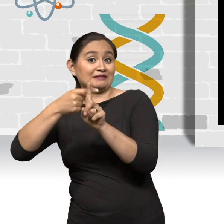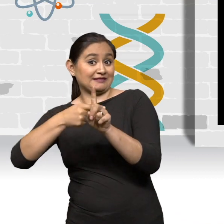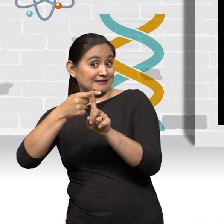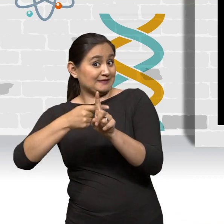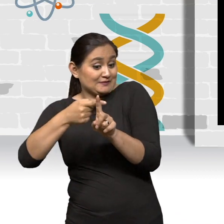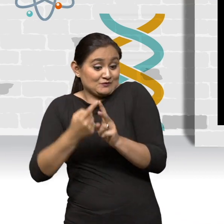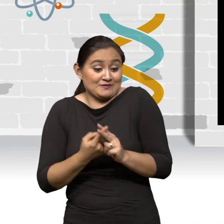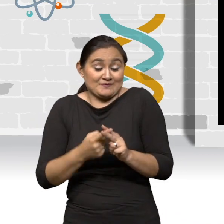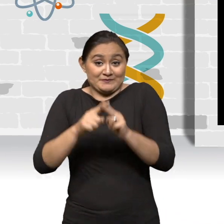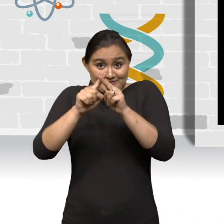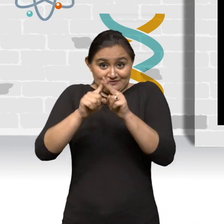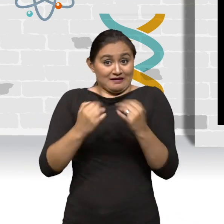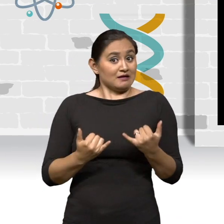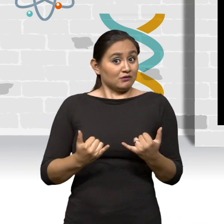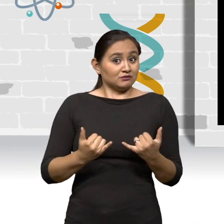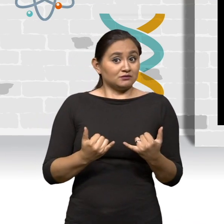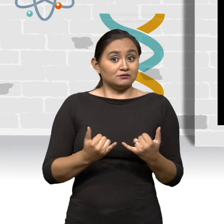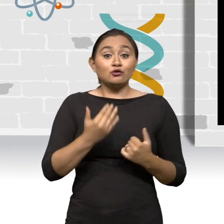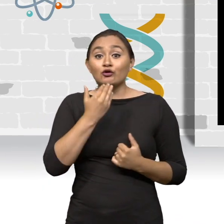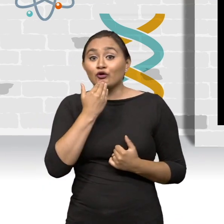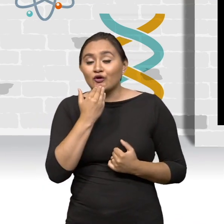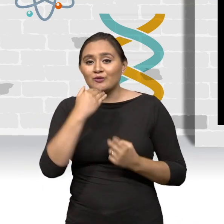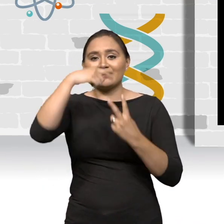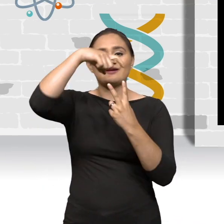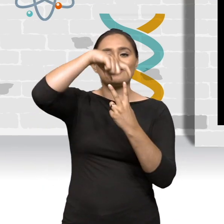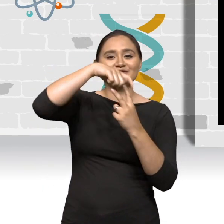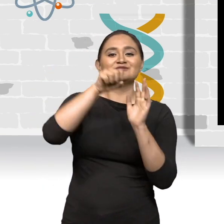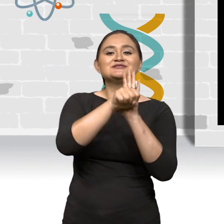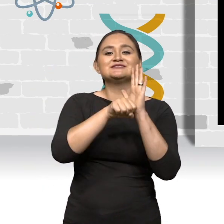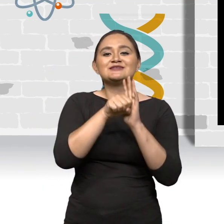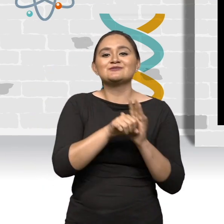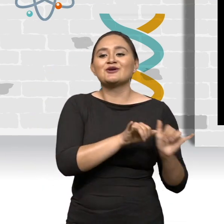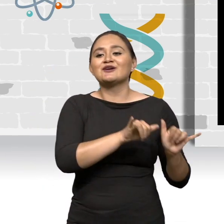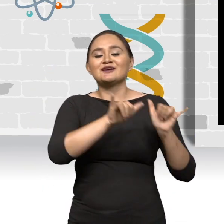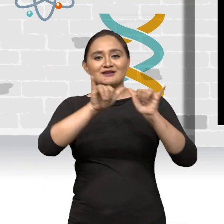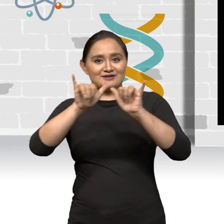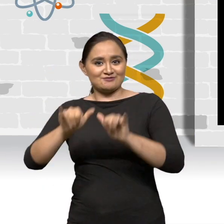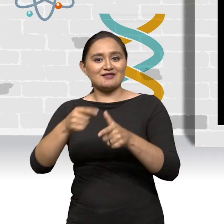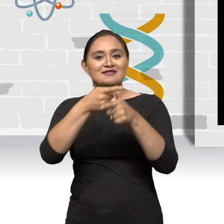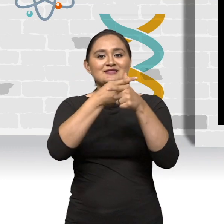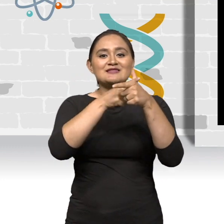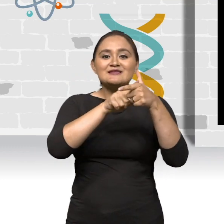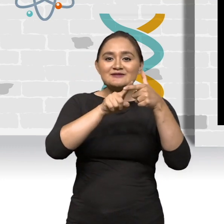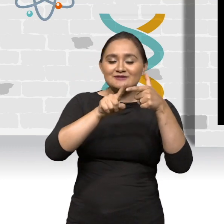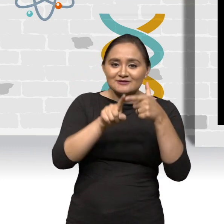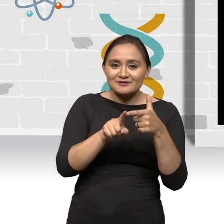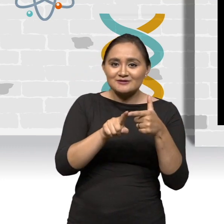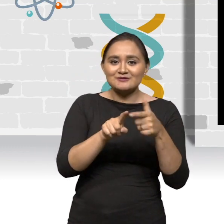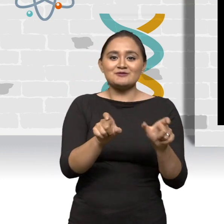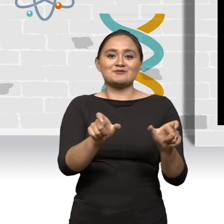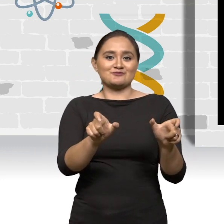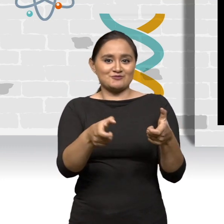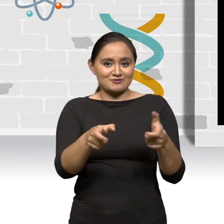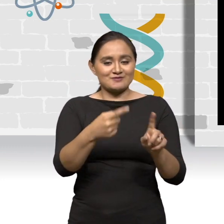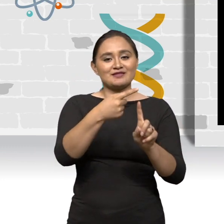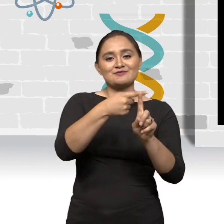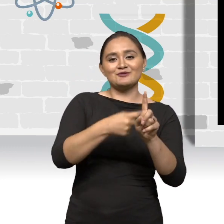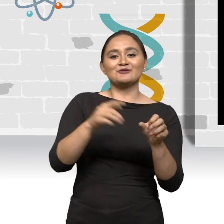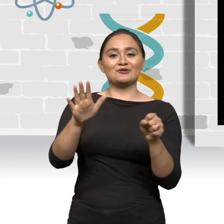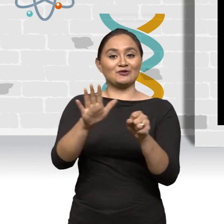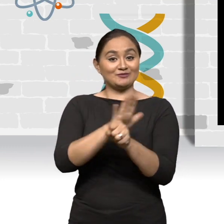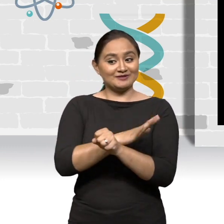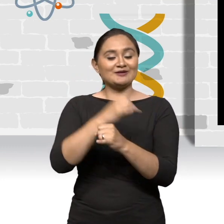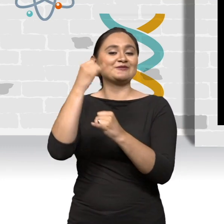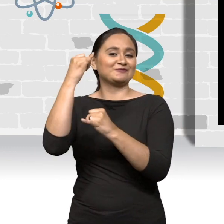absoluta en un momento inicial, este debe ser igual al cociente del volumen y la temperatura